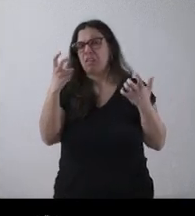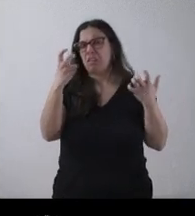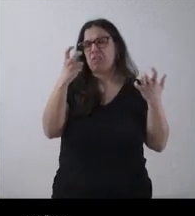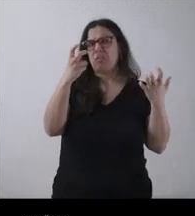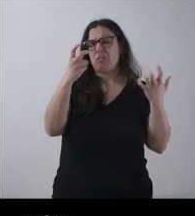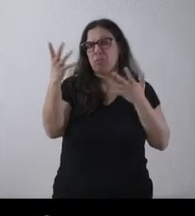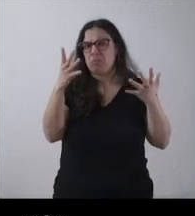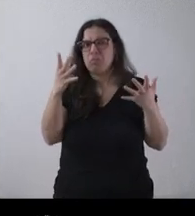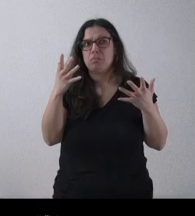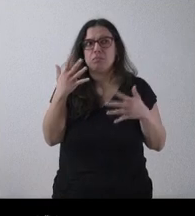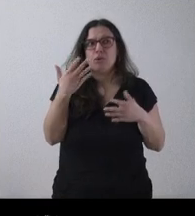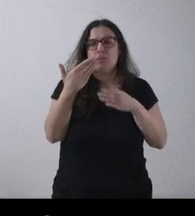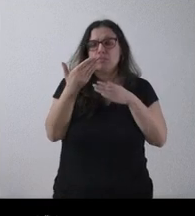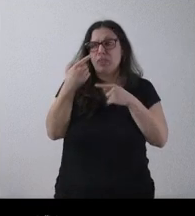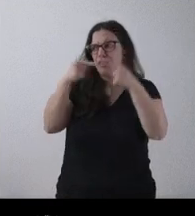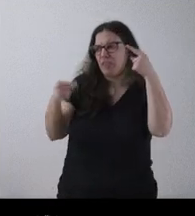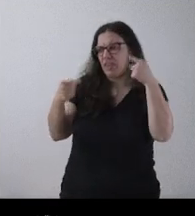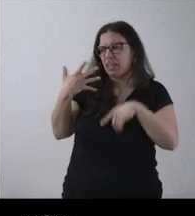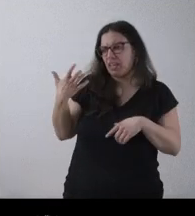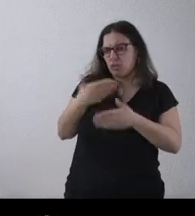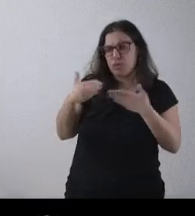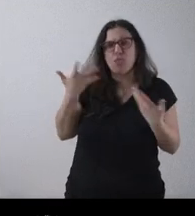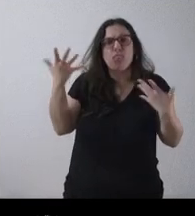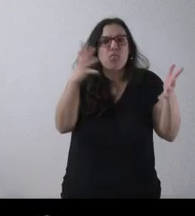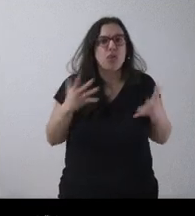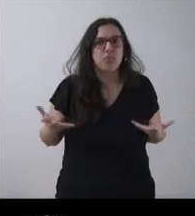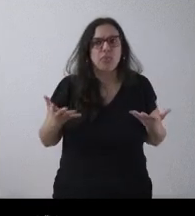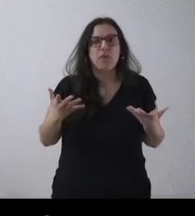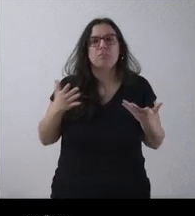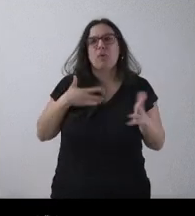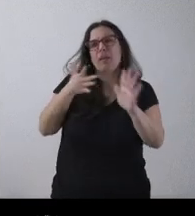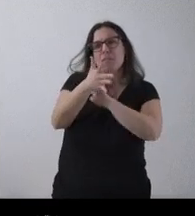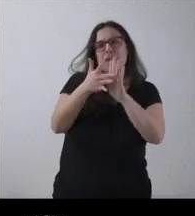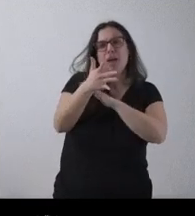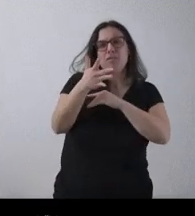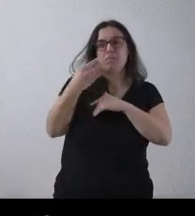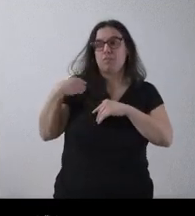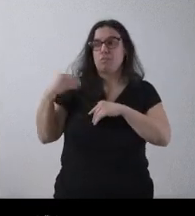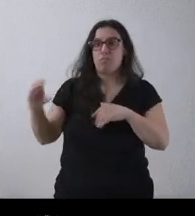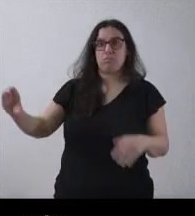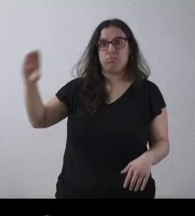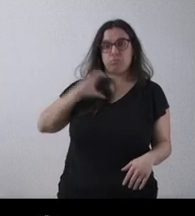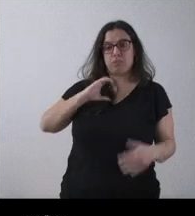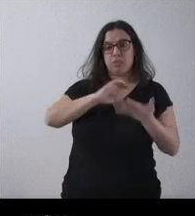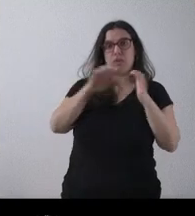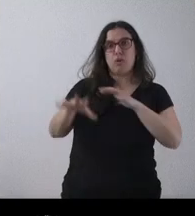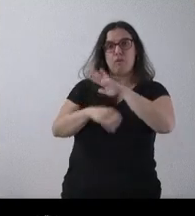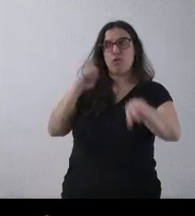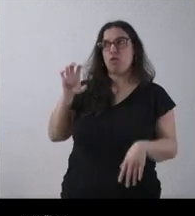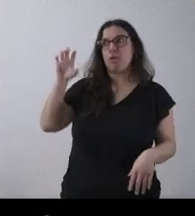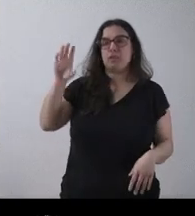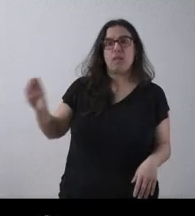que dónde están esos 500 millones. Entonces, me gustaría saber qué explicación tiene para esa diferencia entre lo que ha recibido Castilla y León de fondos del Estado vía